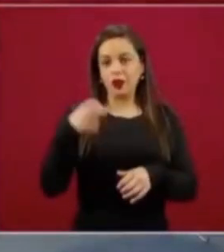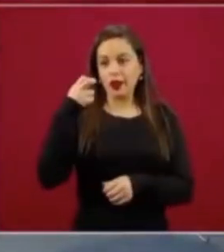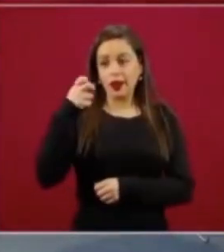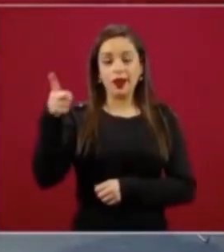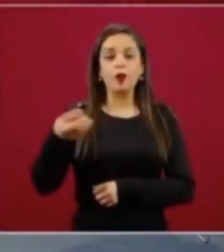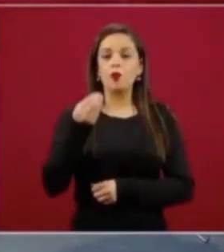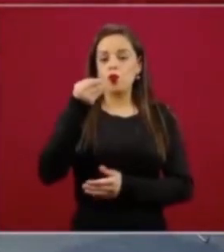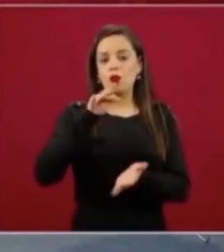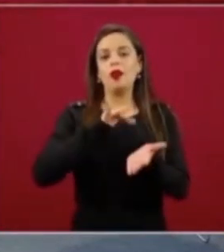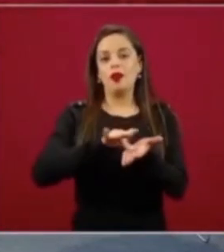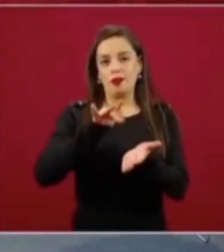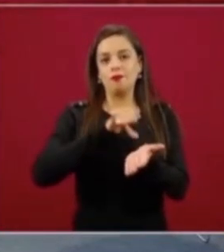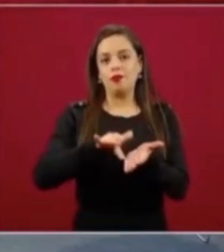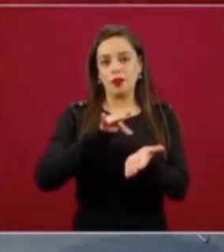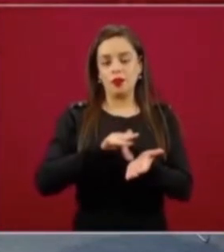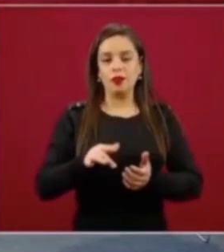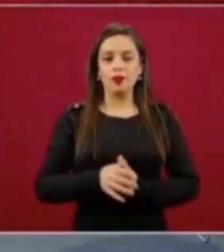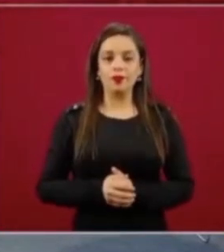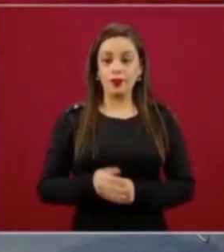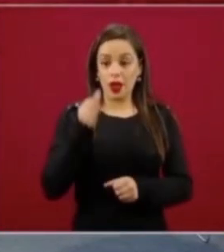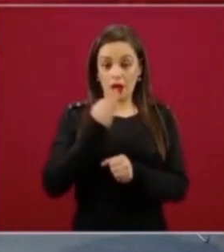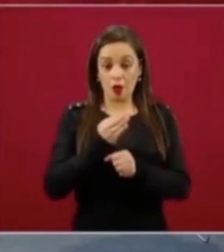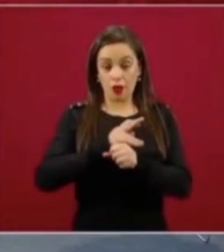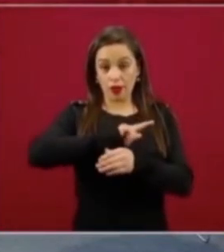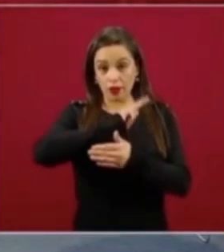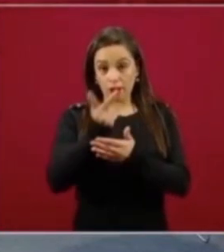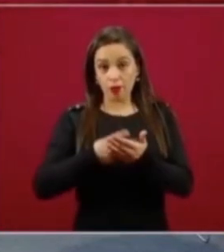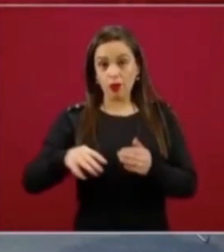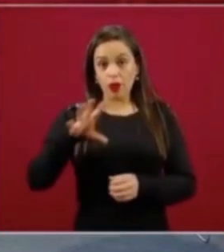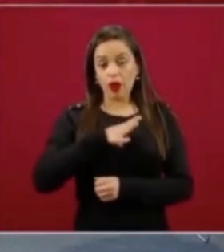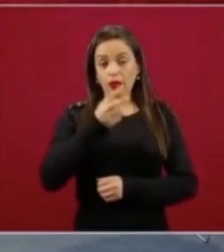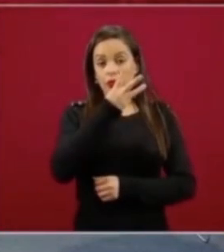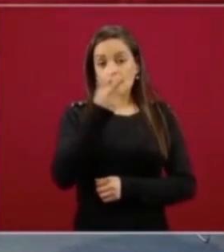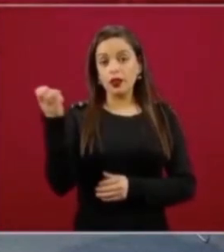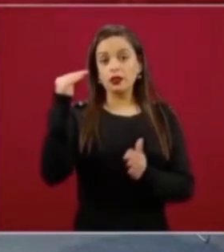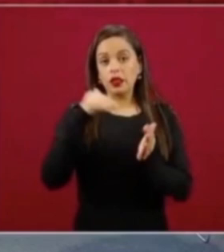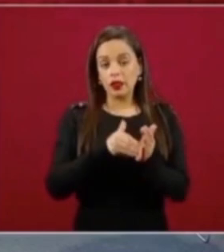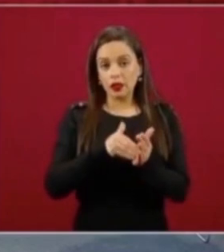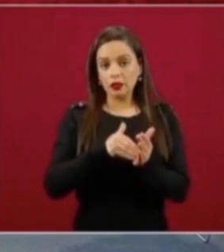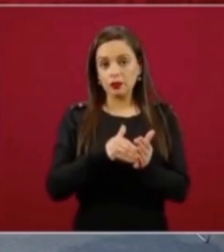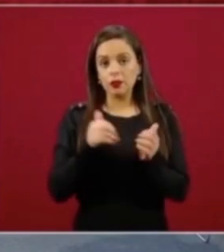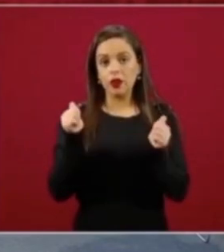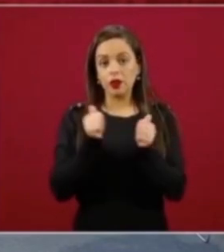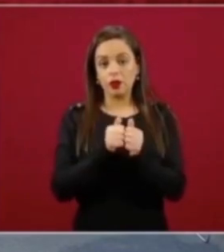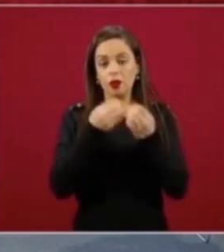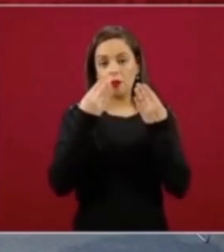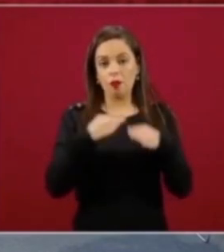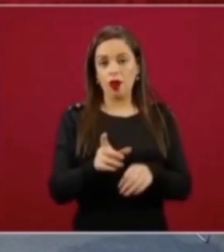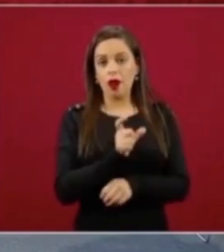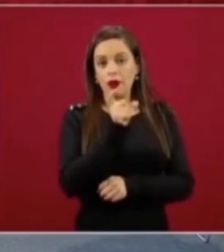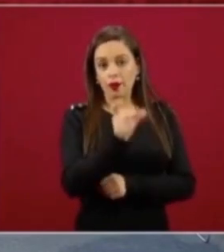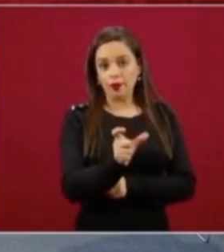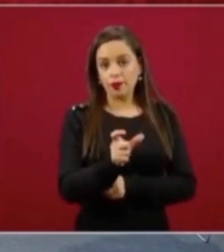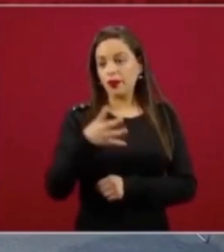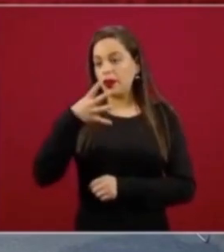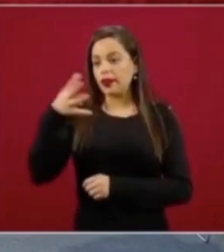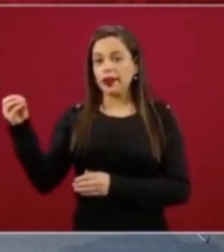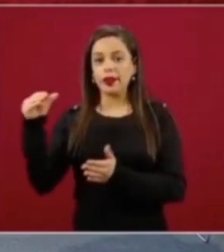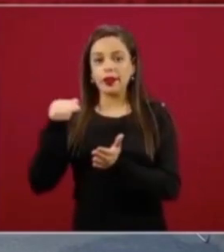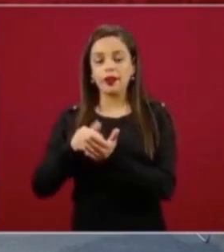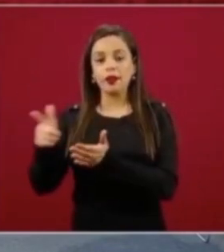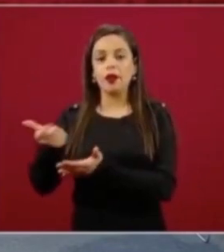porque actualmente el programa tiene 300 mil con tarjeta bancaria y 500 mil que cobran